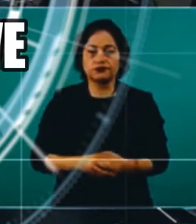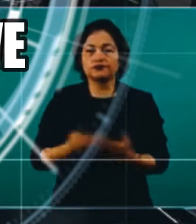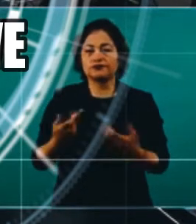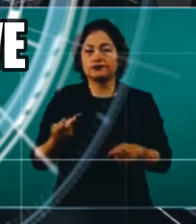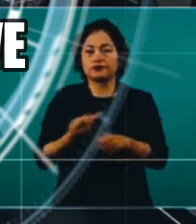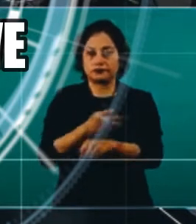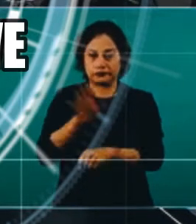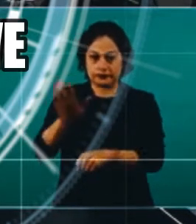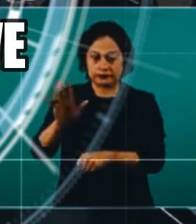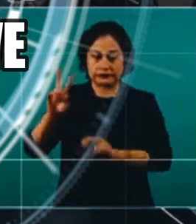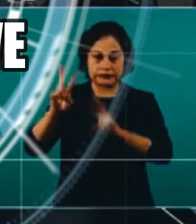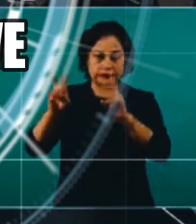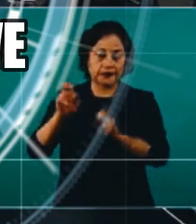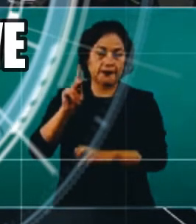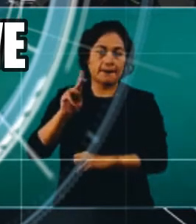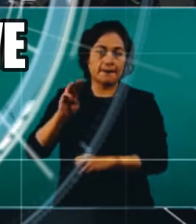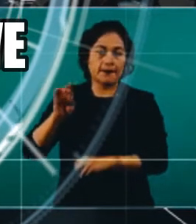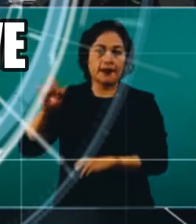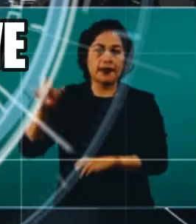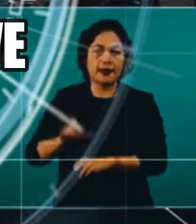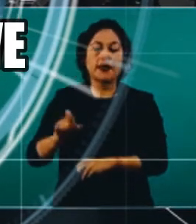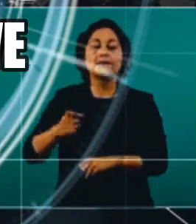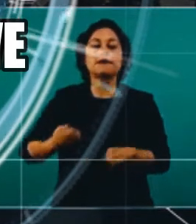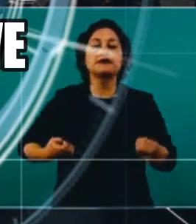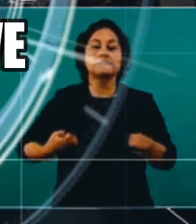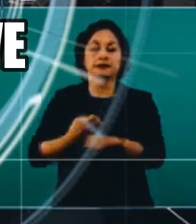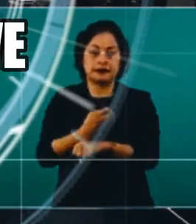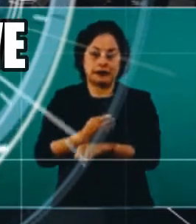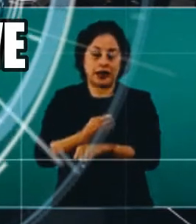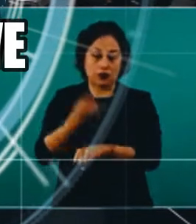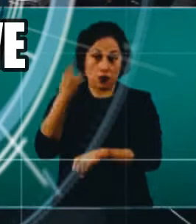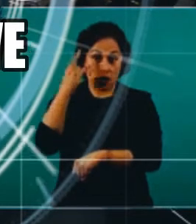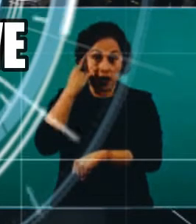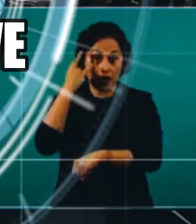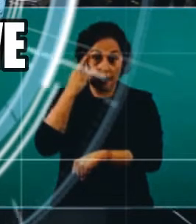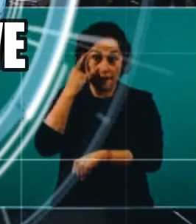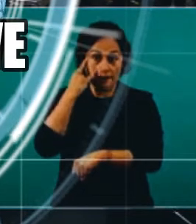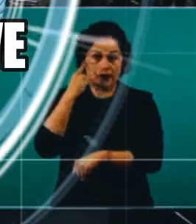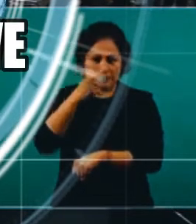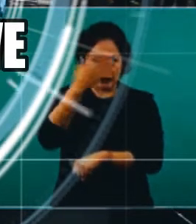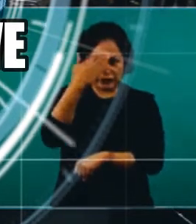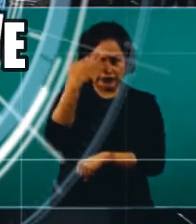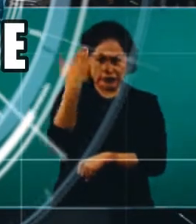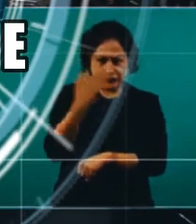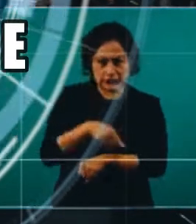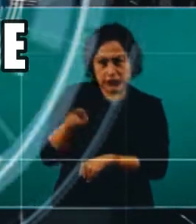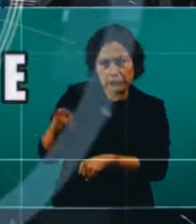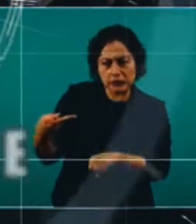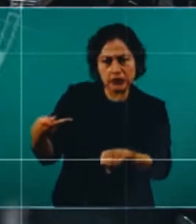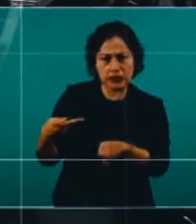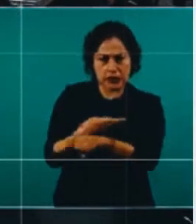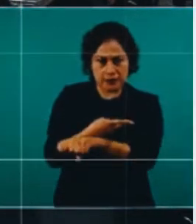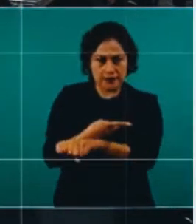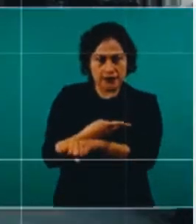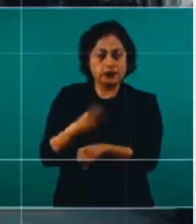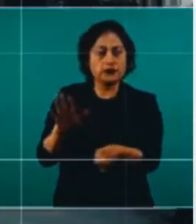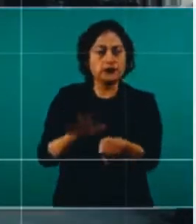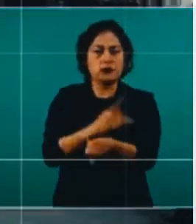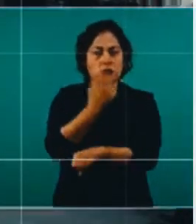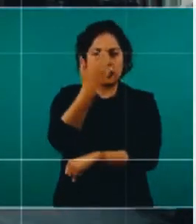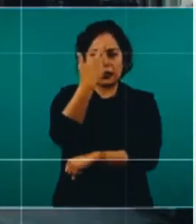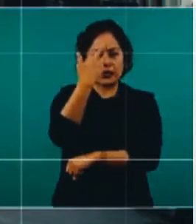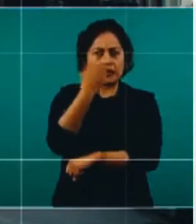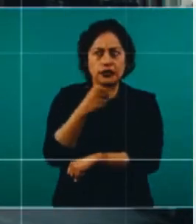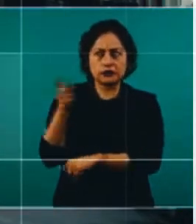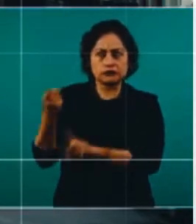Pemex allá en Campeche, no sé si usted ya cuente con algún informe que le indique cuál fue la causa que lo originó,